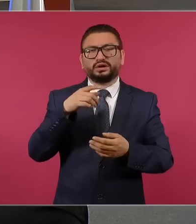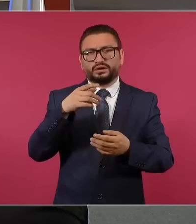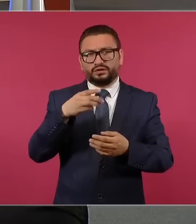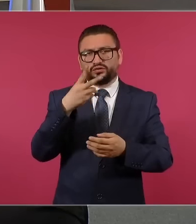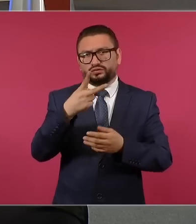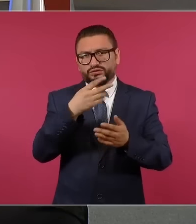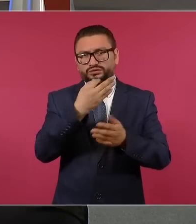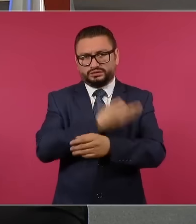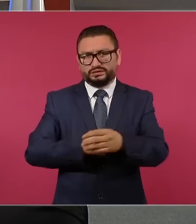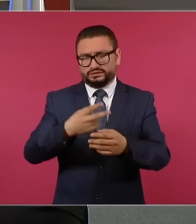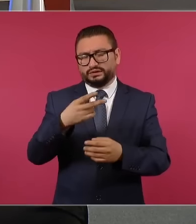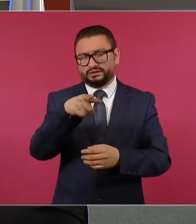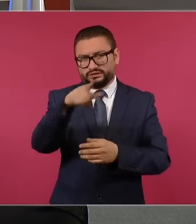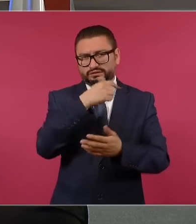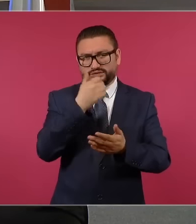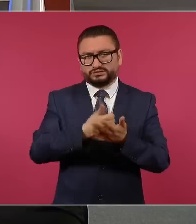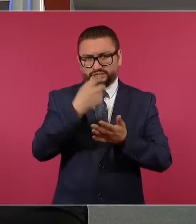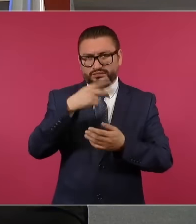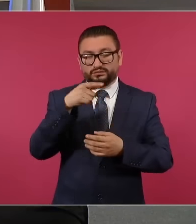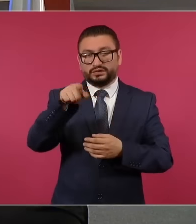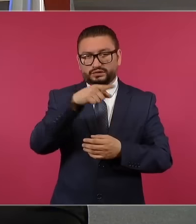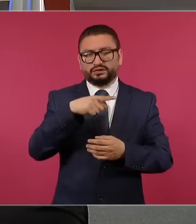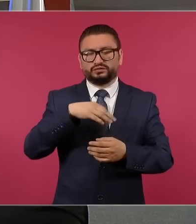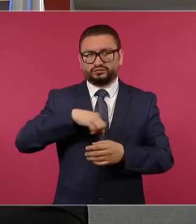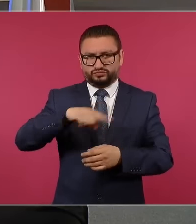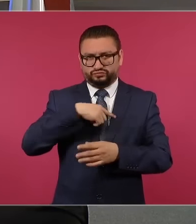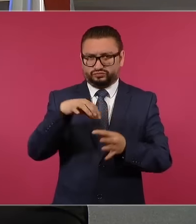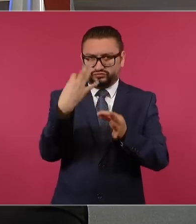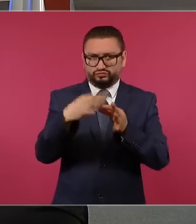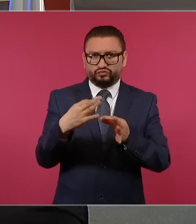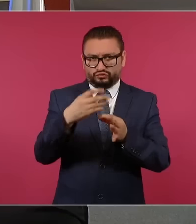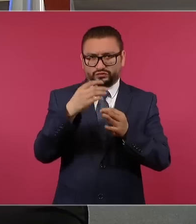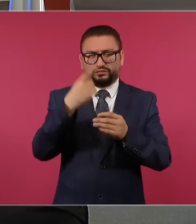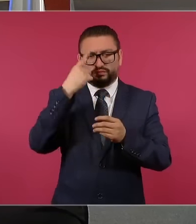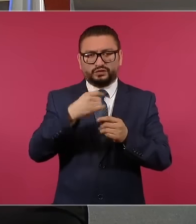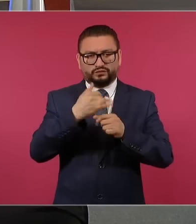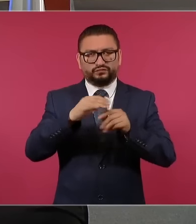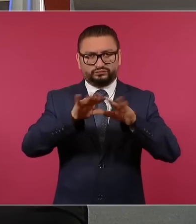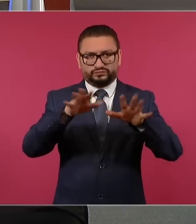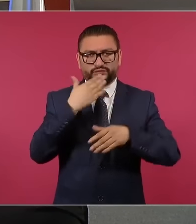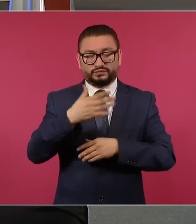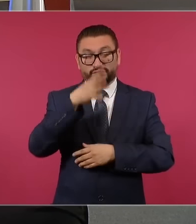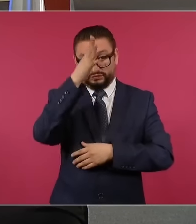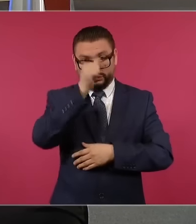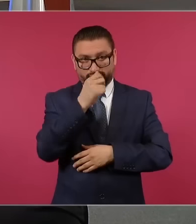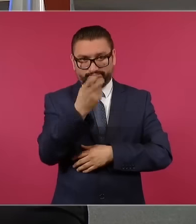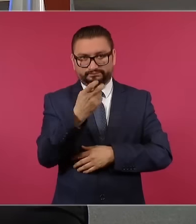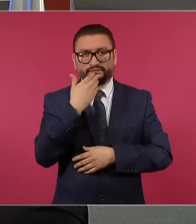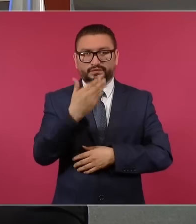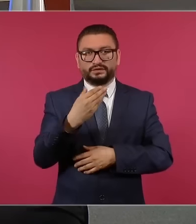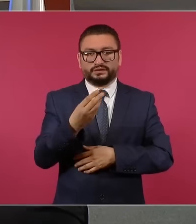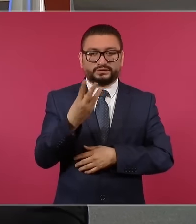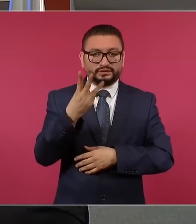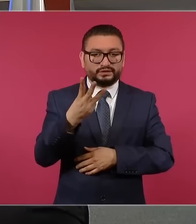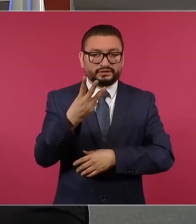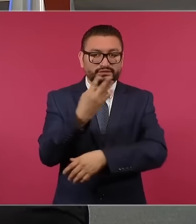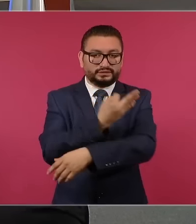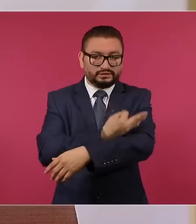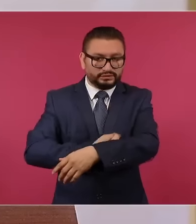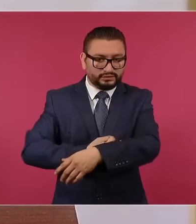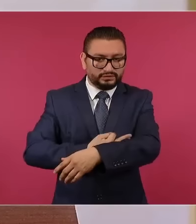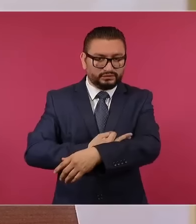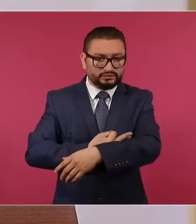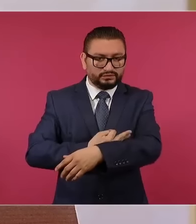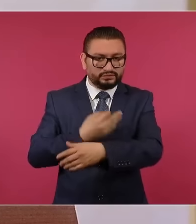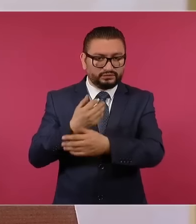tarde del Centro de México. Estaremos puntuales a la cita. Gracias, señor presidente. De acuerdo, quedamos así. Tres de la tarde, hora